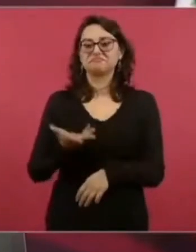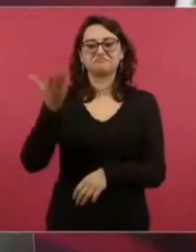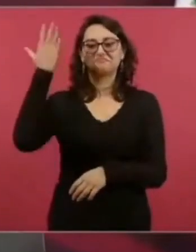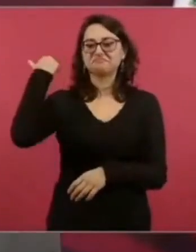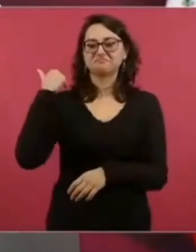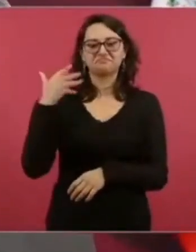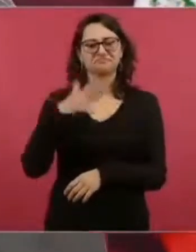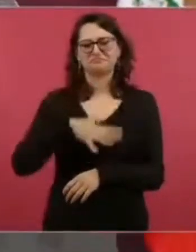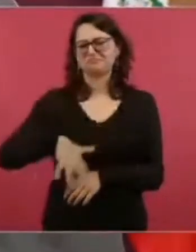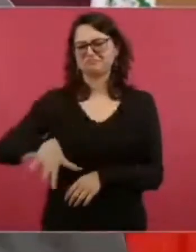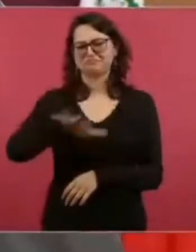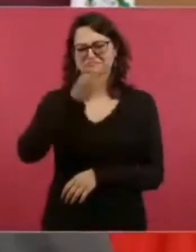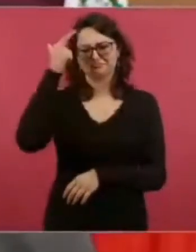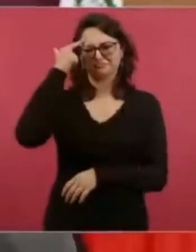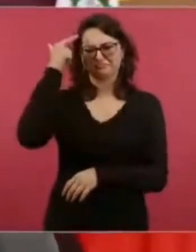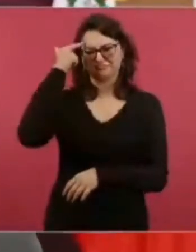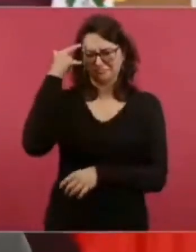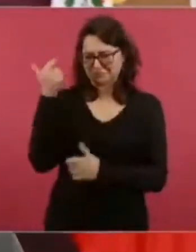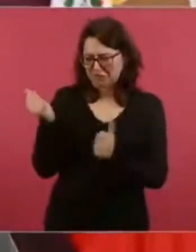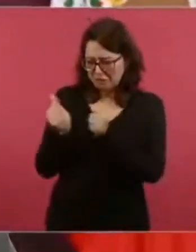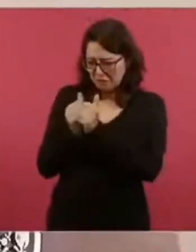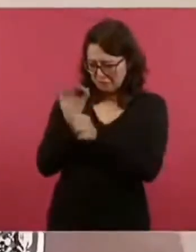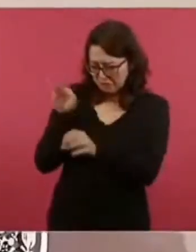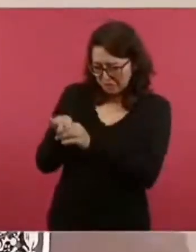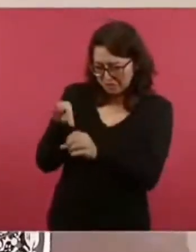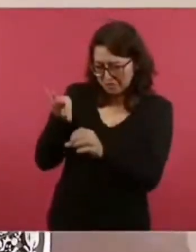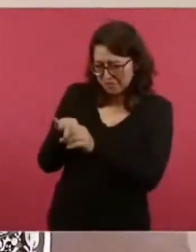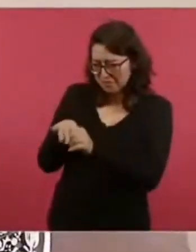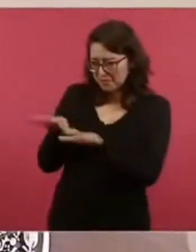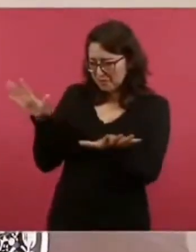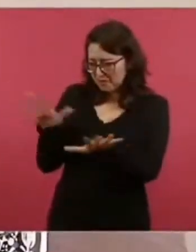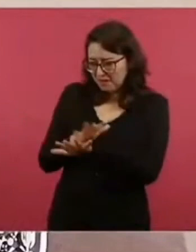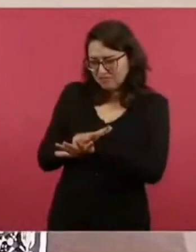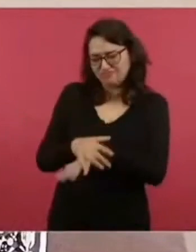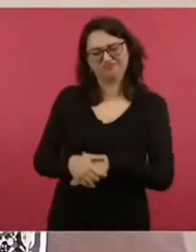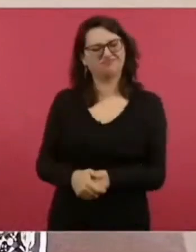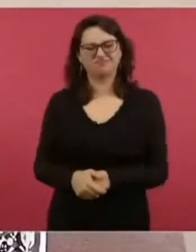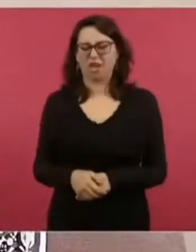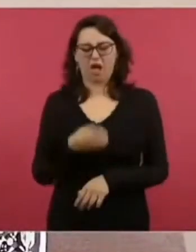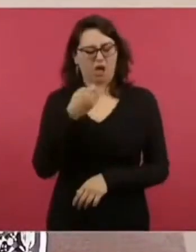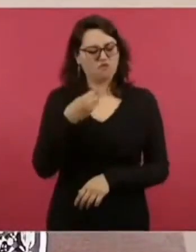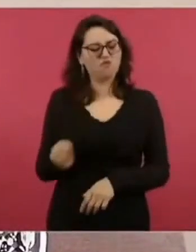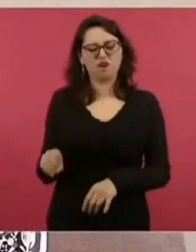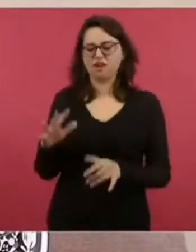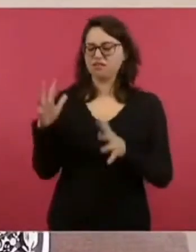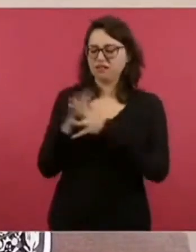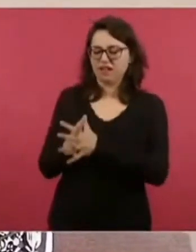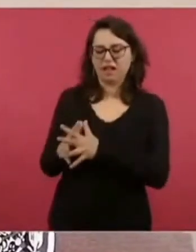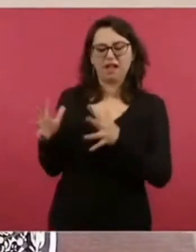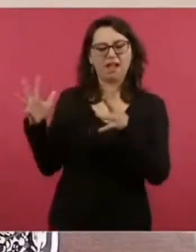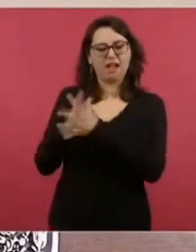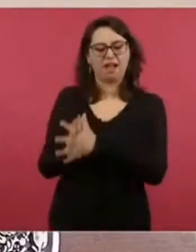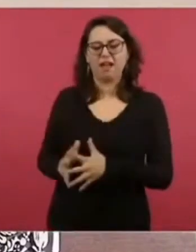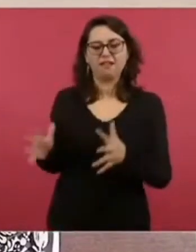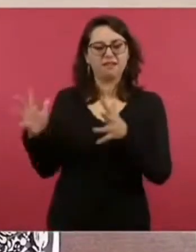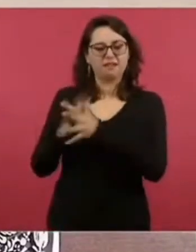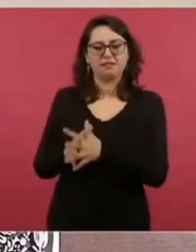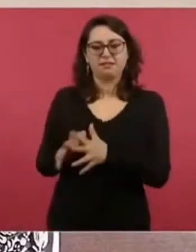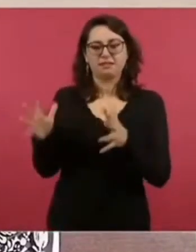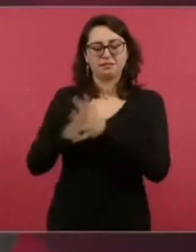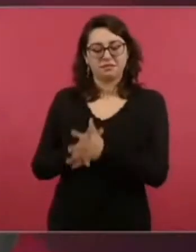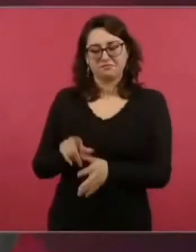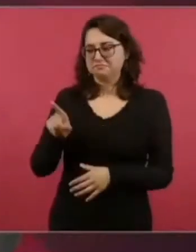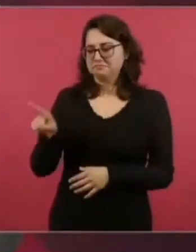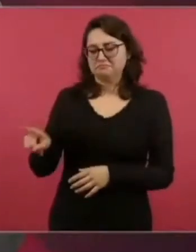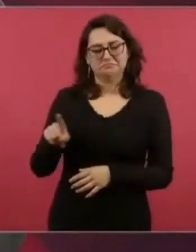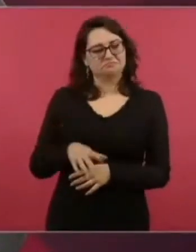podían lograr los cambios si no era por la vía armada. Y él